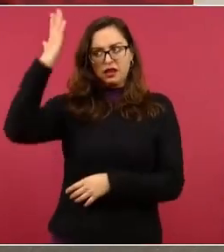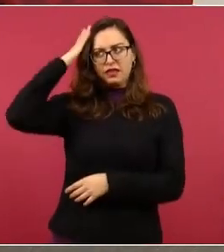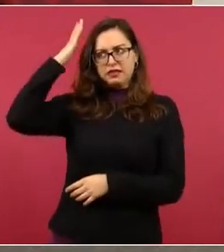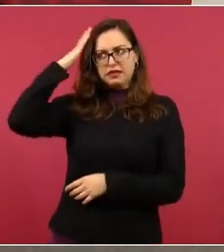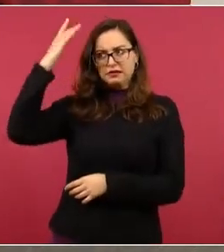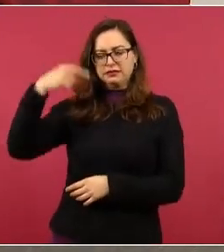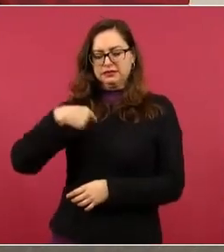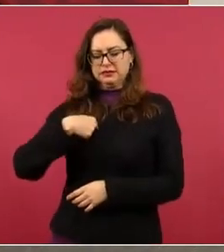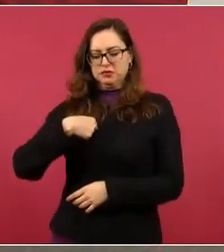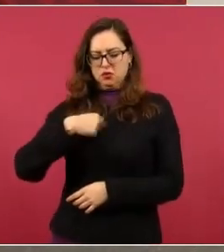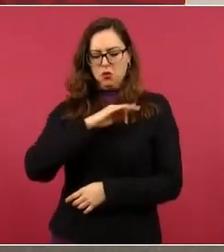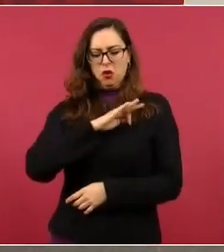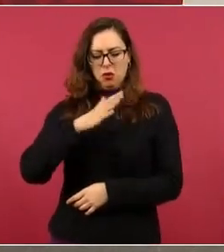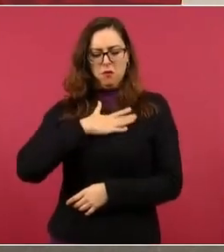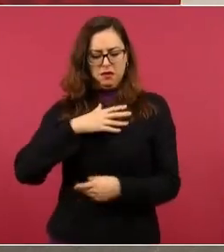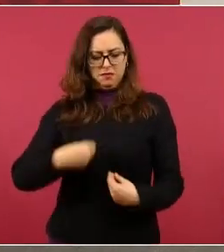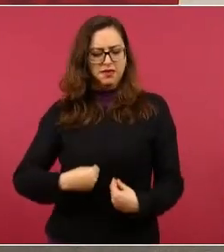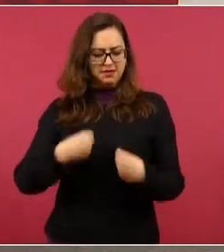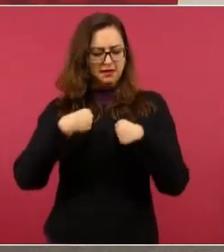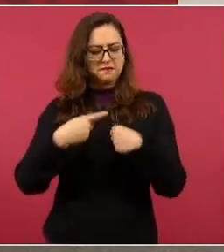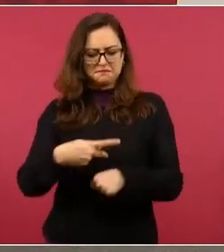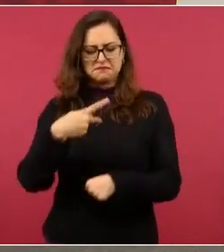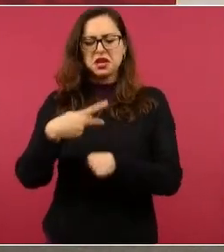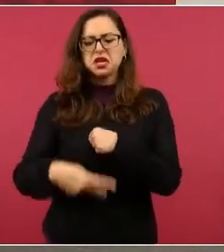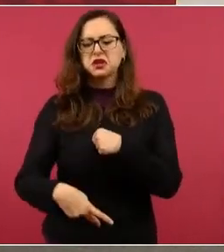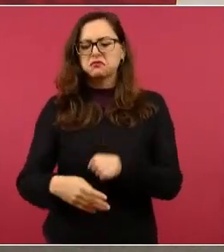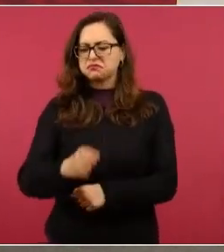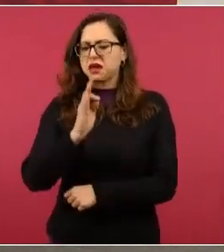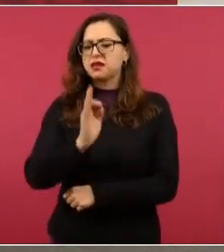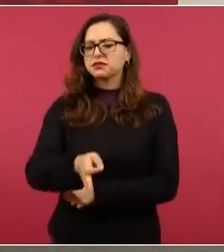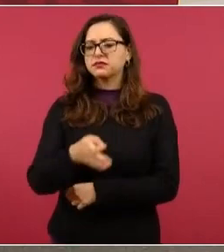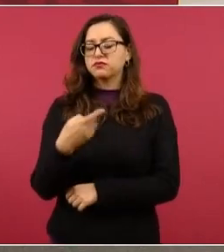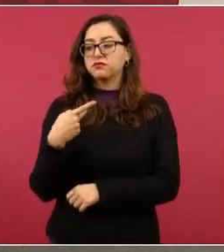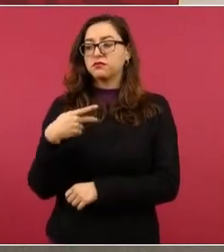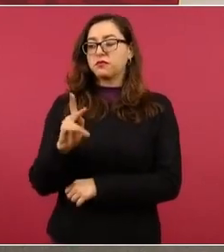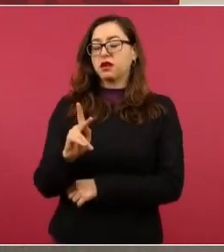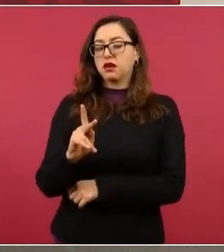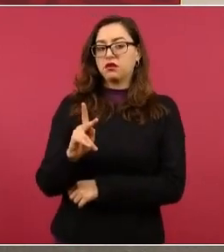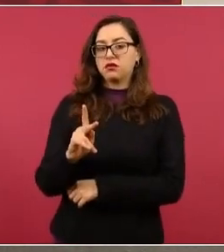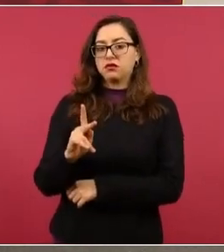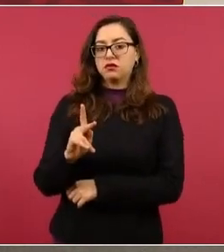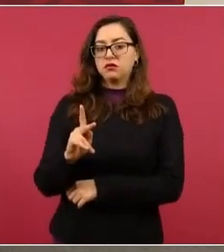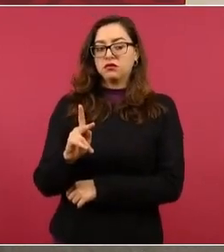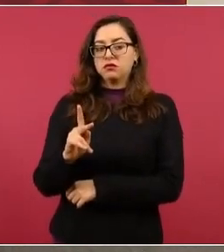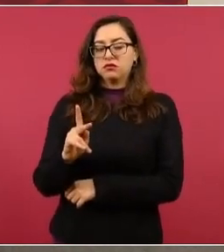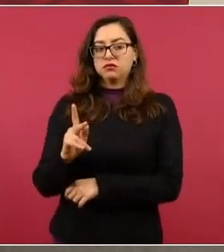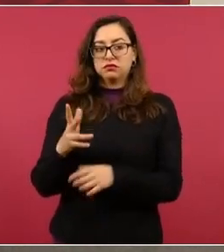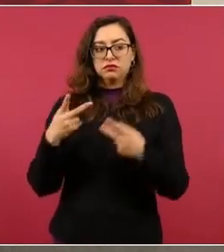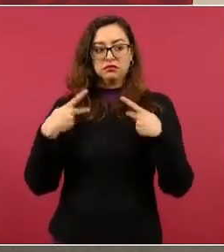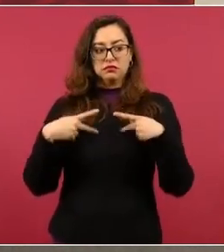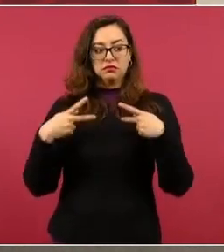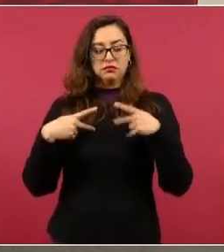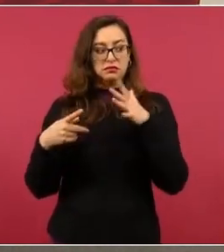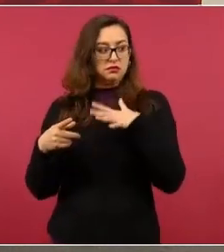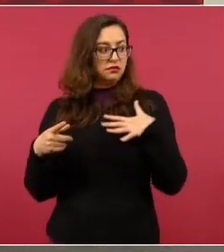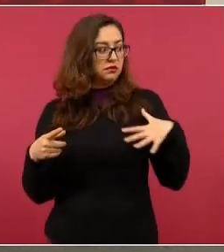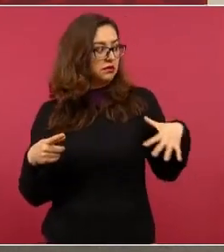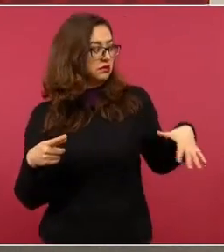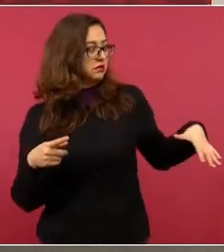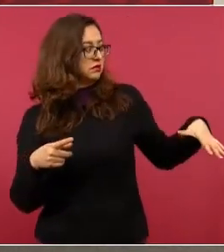autorizado